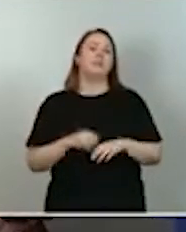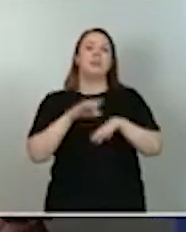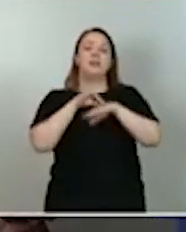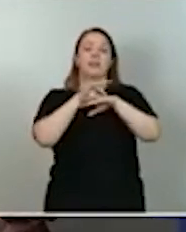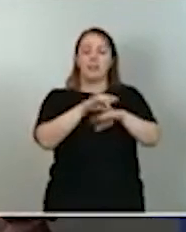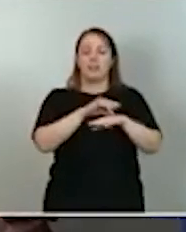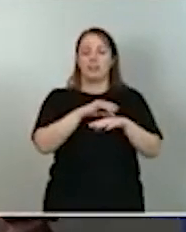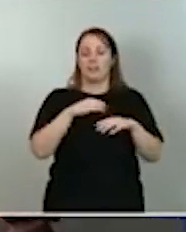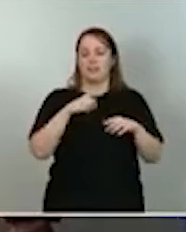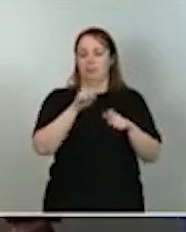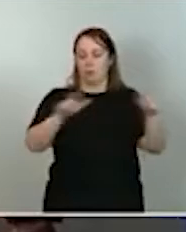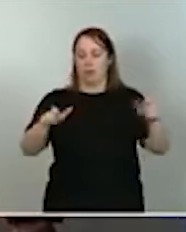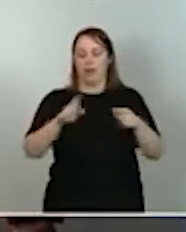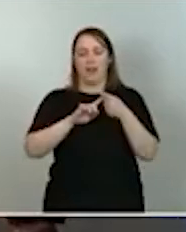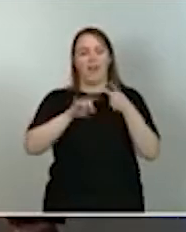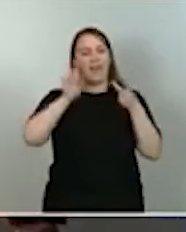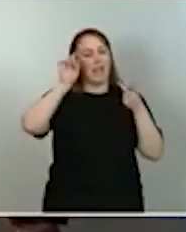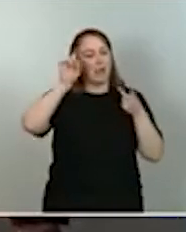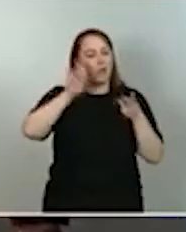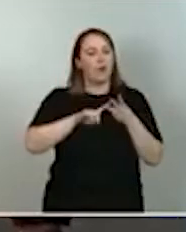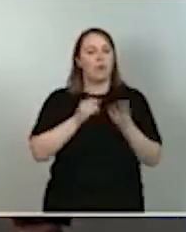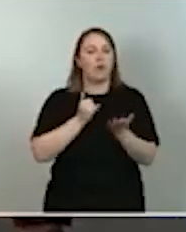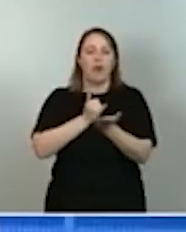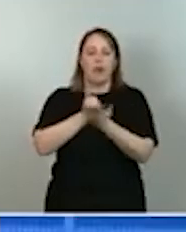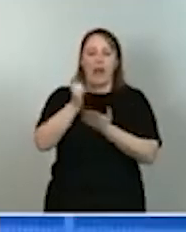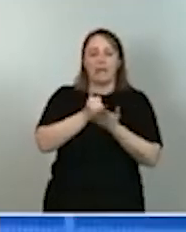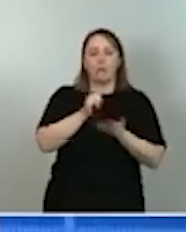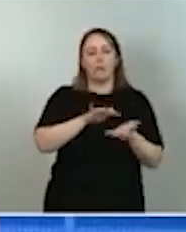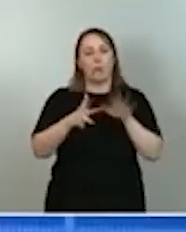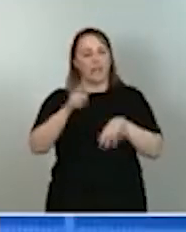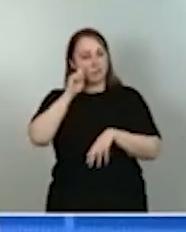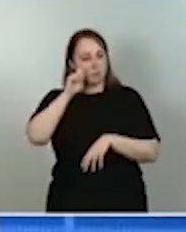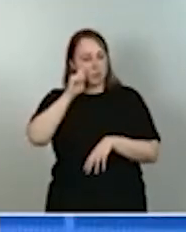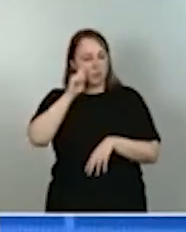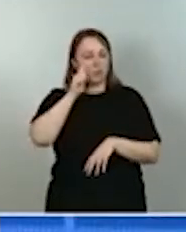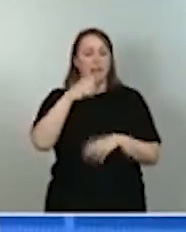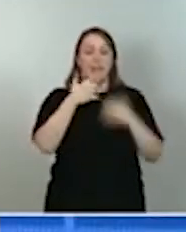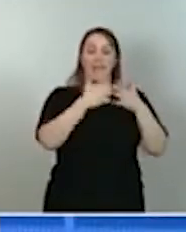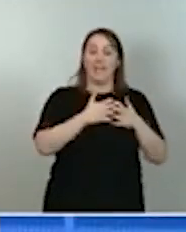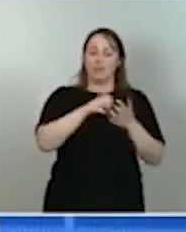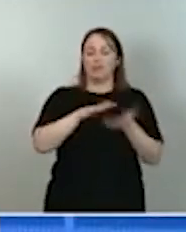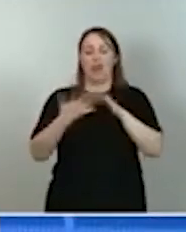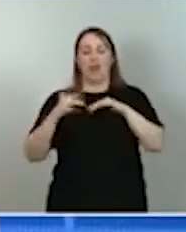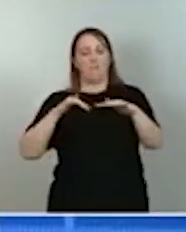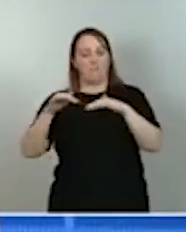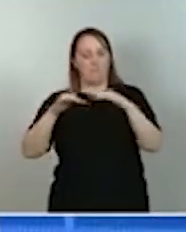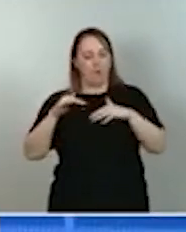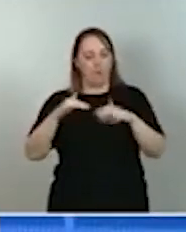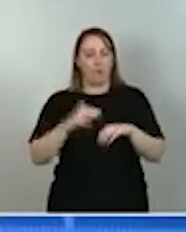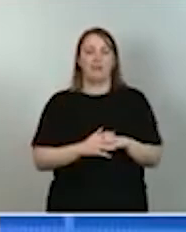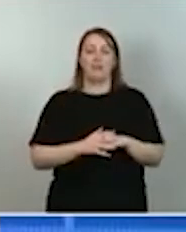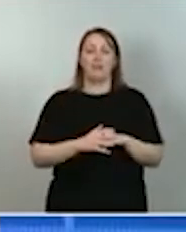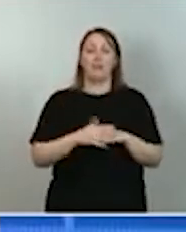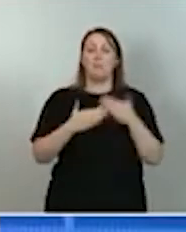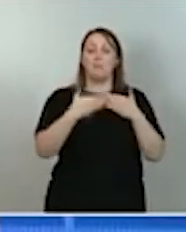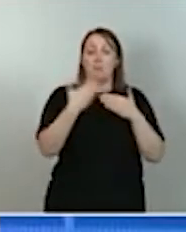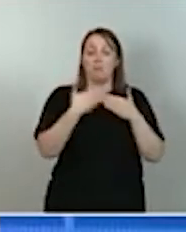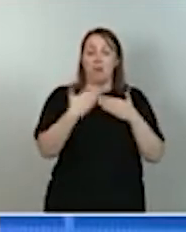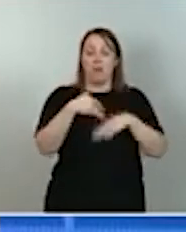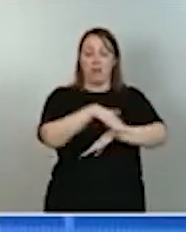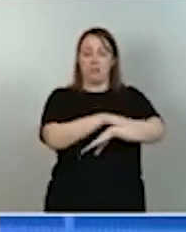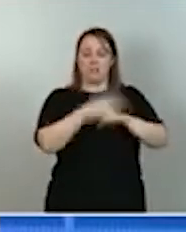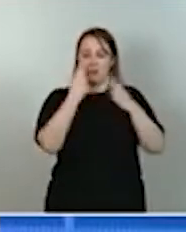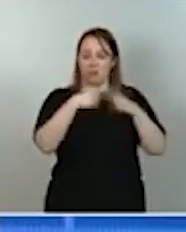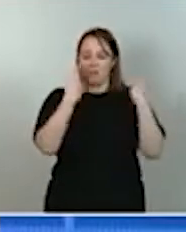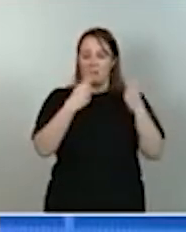desde la agricultura al turismo, desde la industria a la movilidad, desde la modernización de la administración pública hasta la